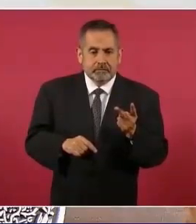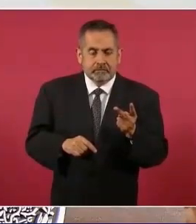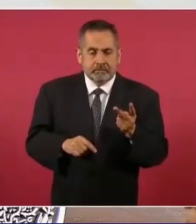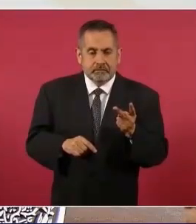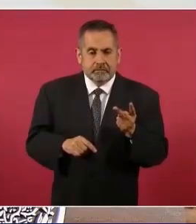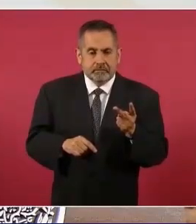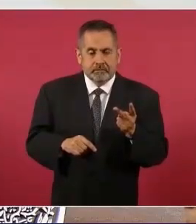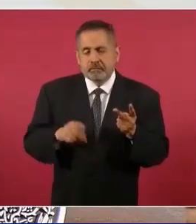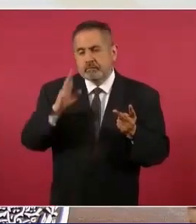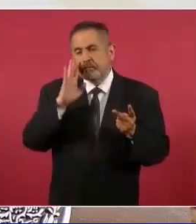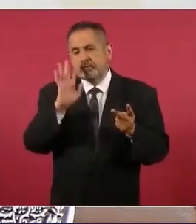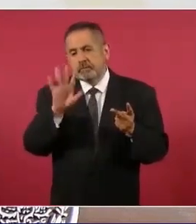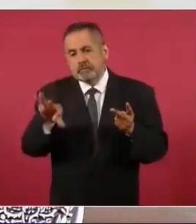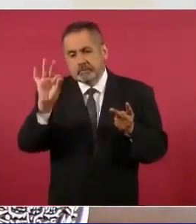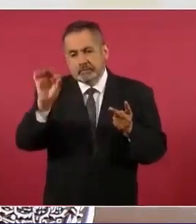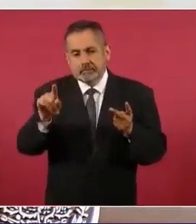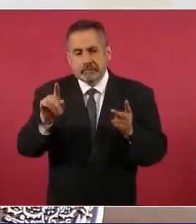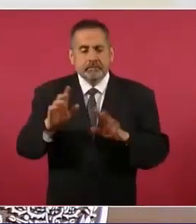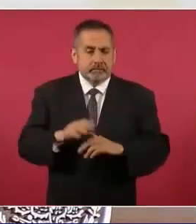pero a ver si lo…